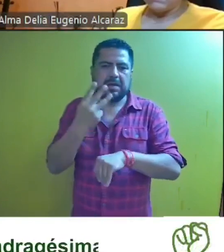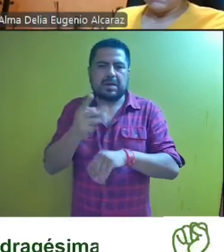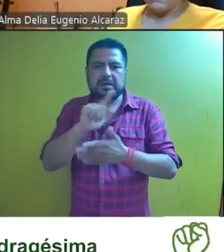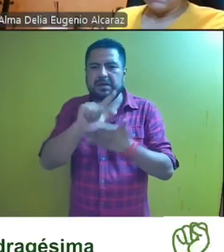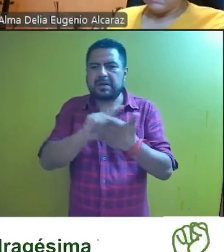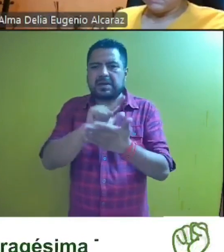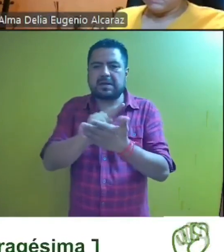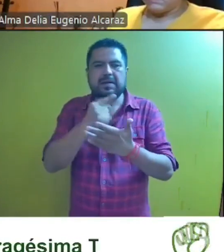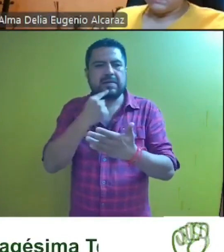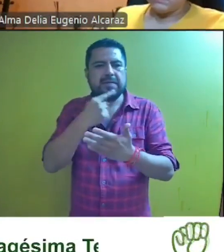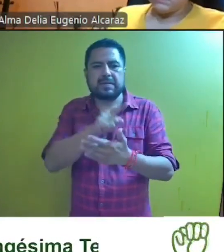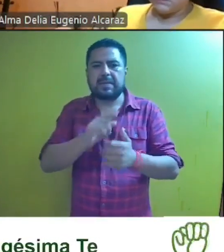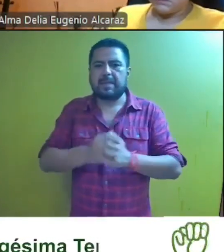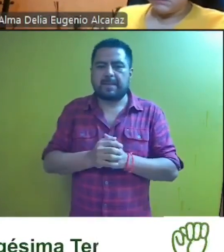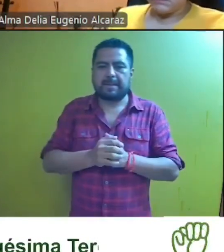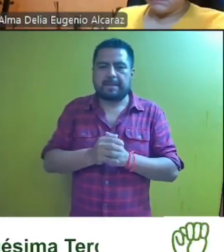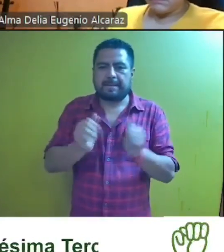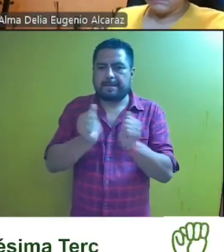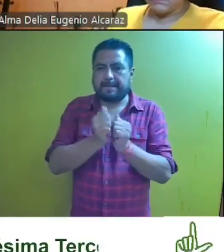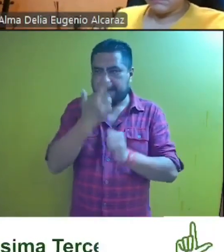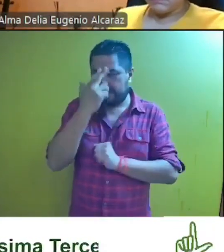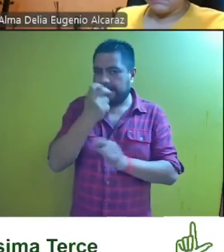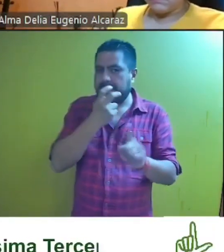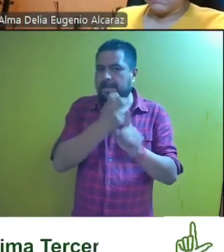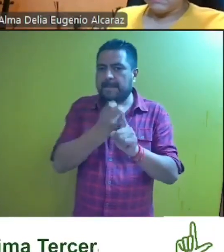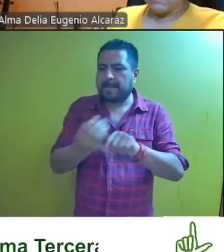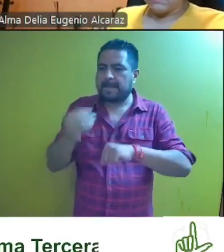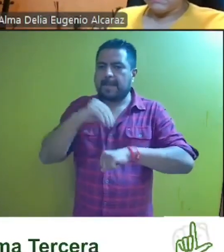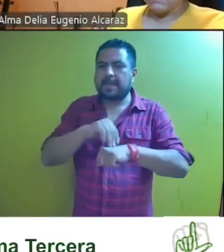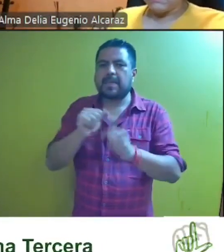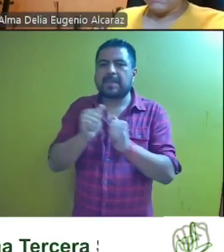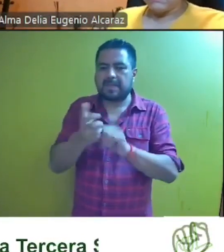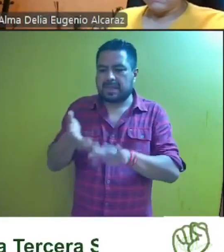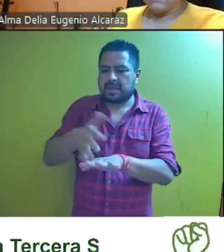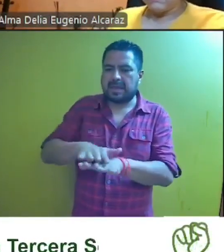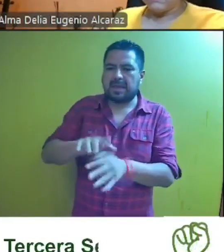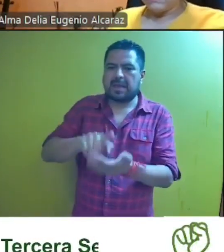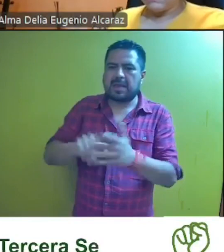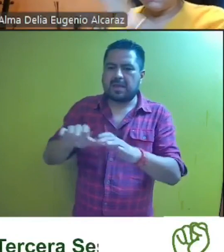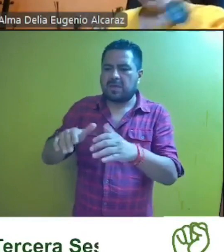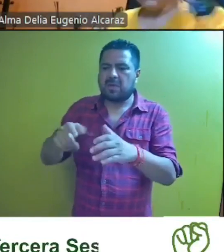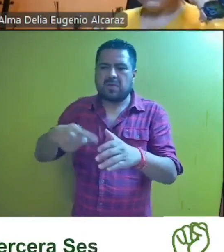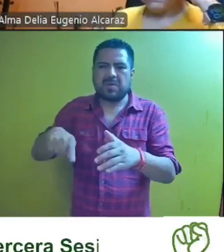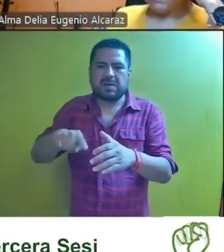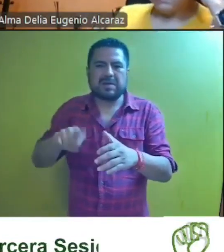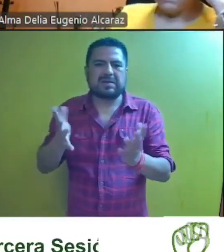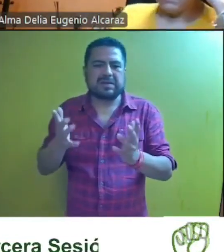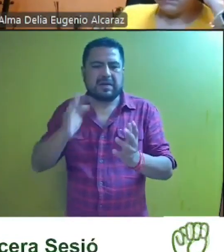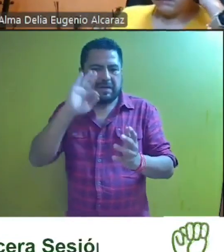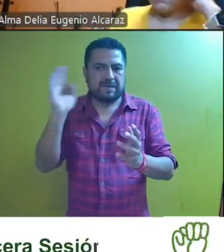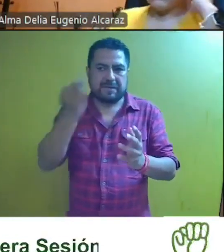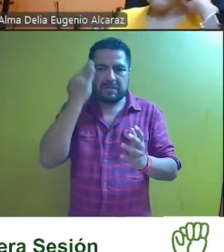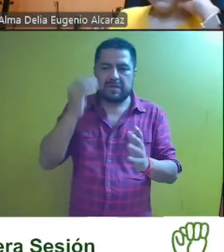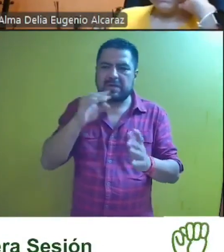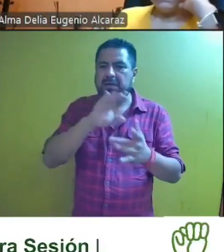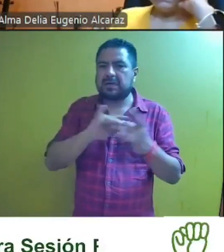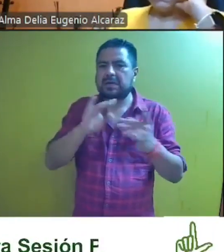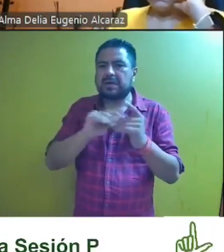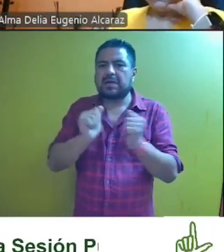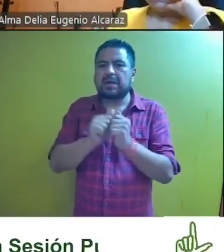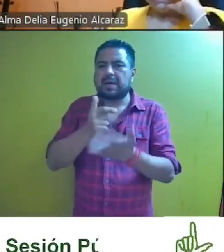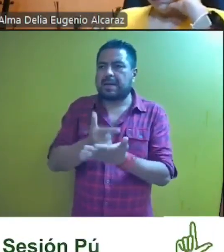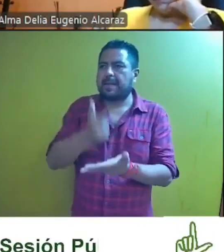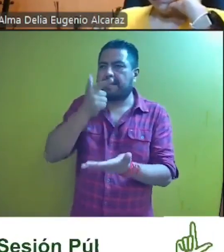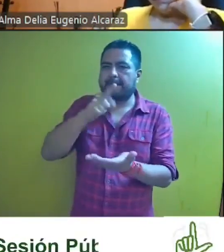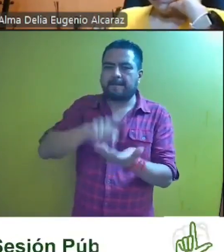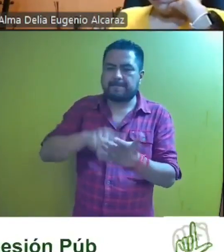ley de medios bajo tal razón en la resolución en convento los integrantes de ese cuerpo ejelegiado federal declararon fundado el agravio de